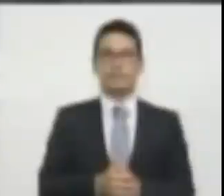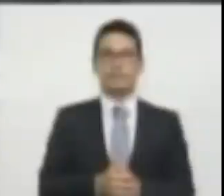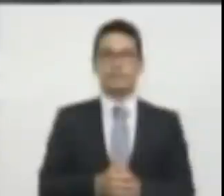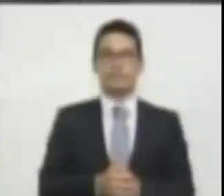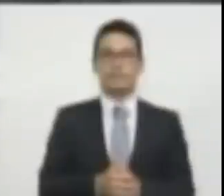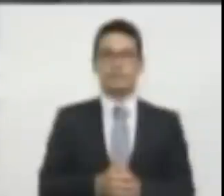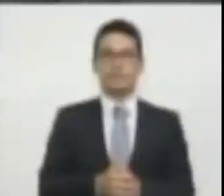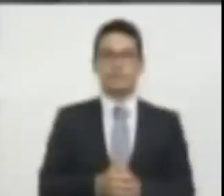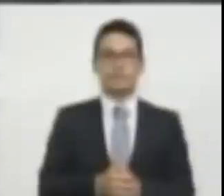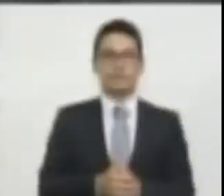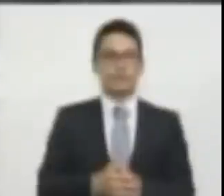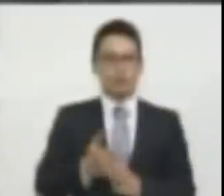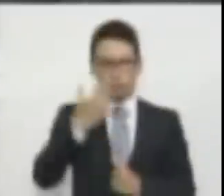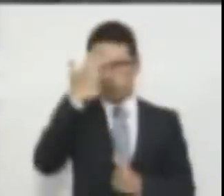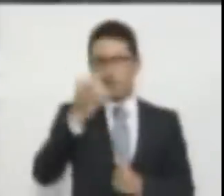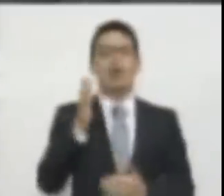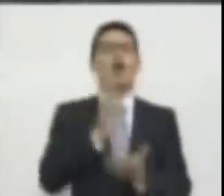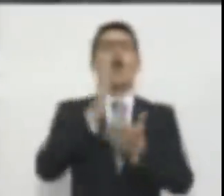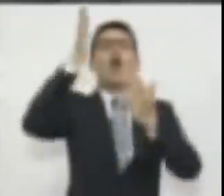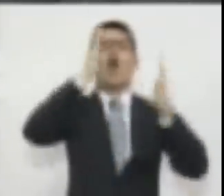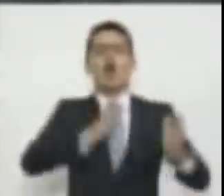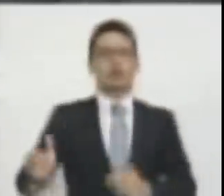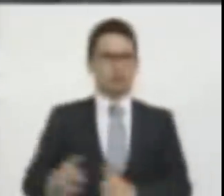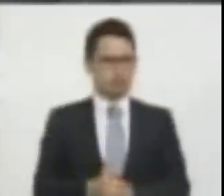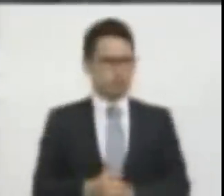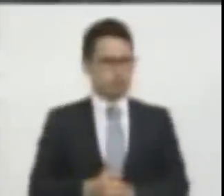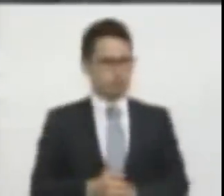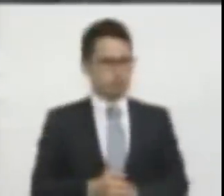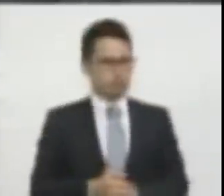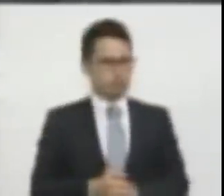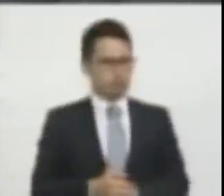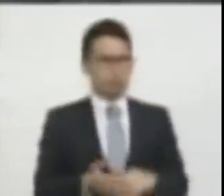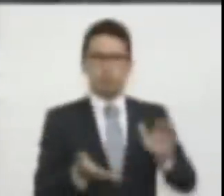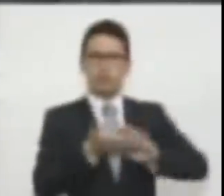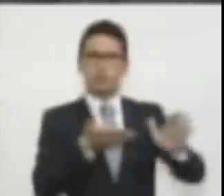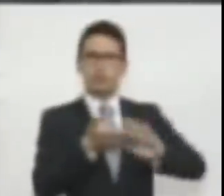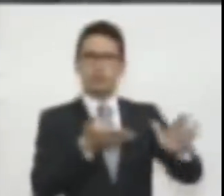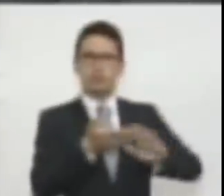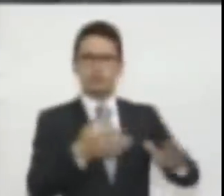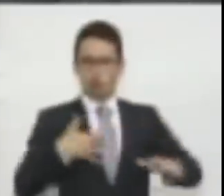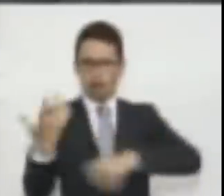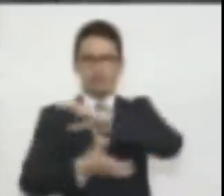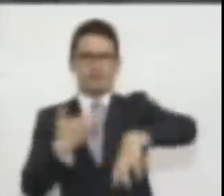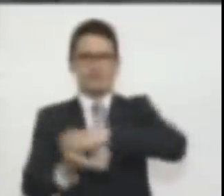¿Y por qué emoción de orden? Si yo no estoy creando ningún desorden.